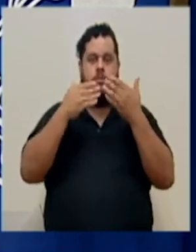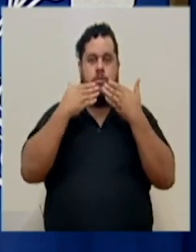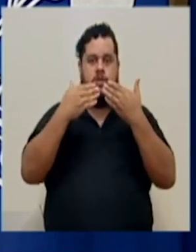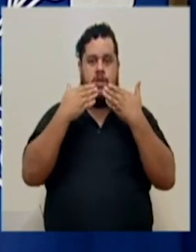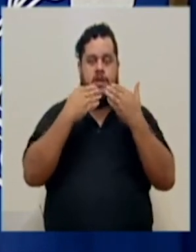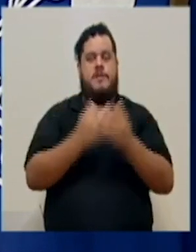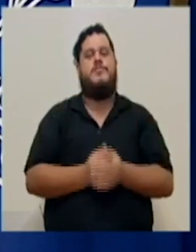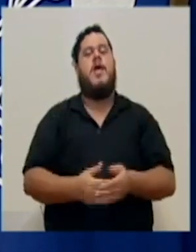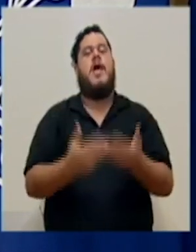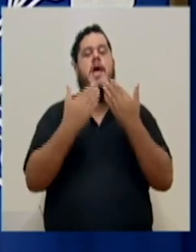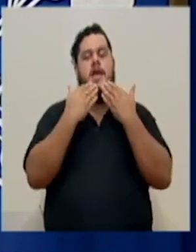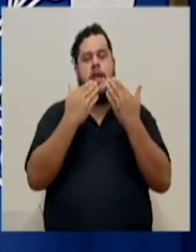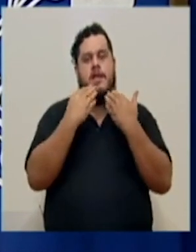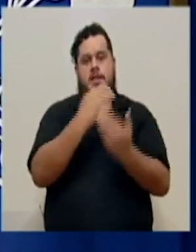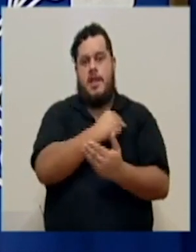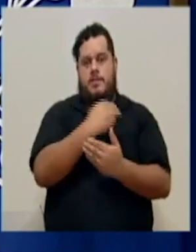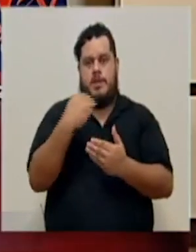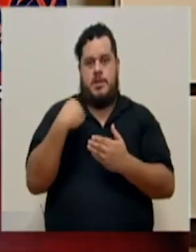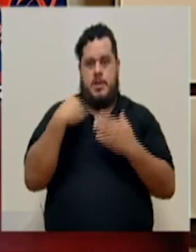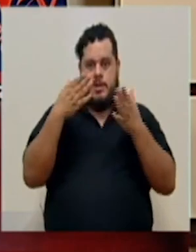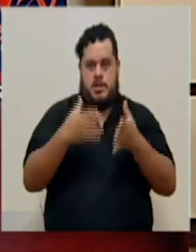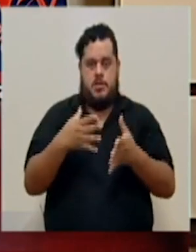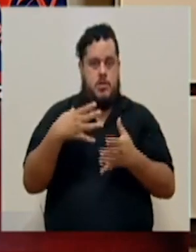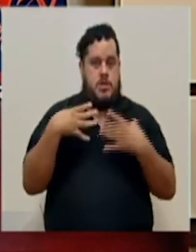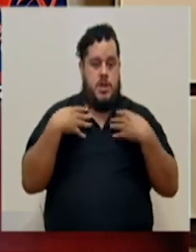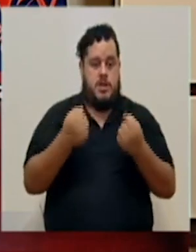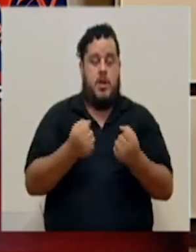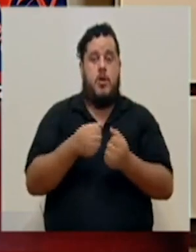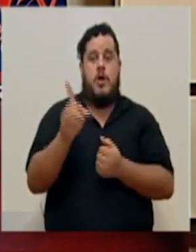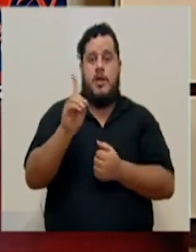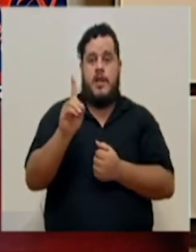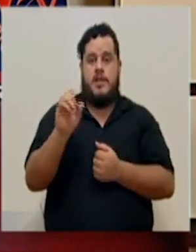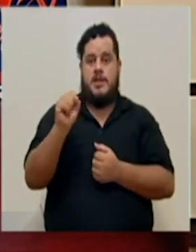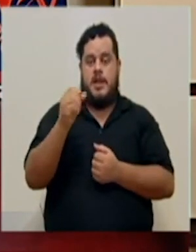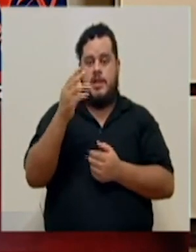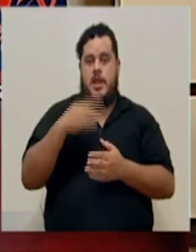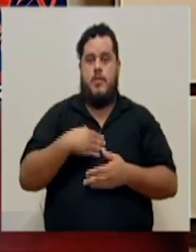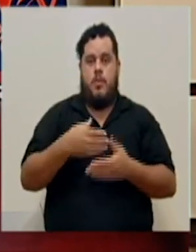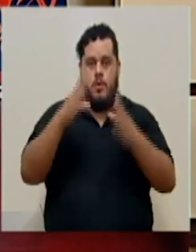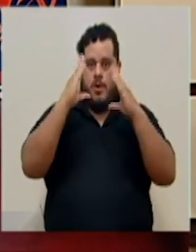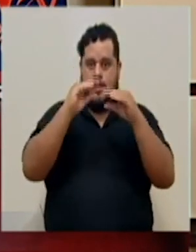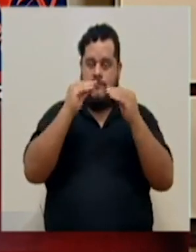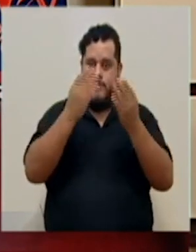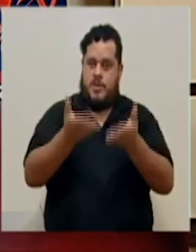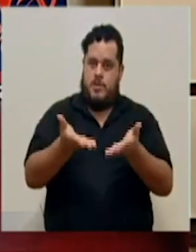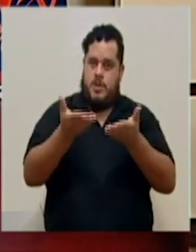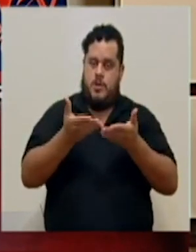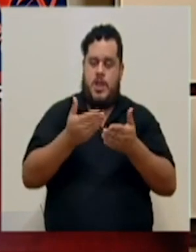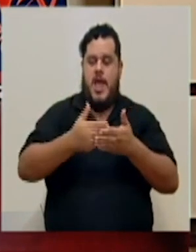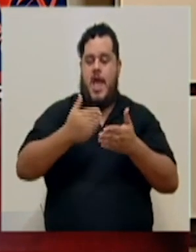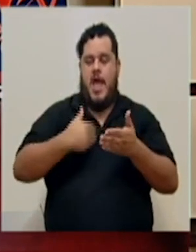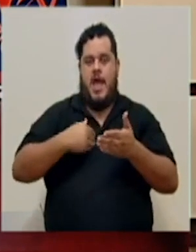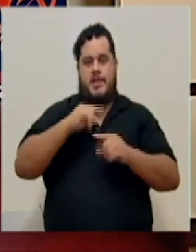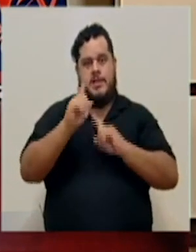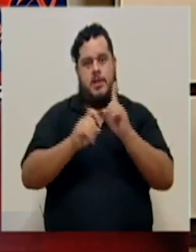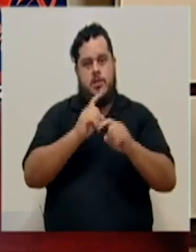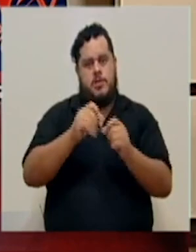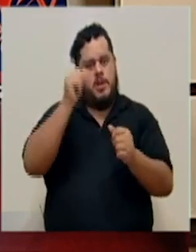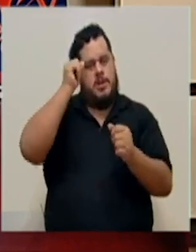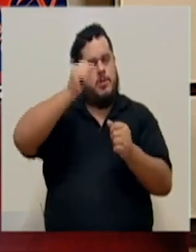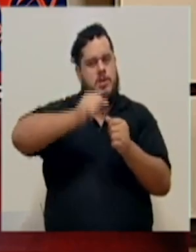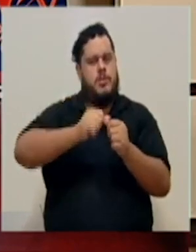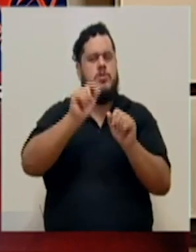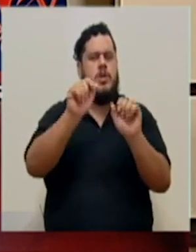gracias al Ministro de Salud, el doctor Daniel Salas, por el reporte y el detalle ofrecido. Antes de pasar al periodo de consultas, les